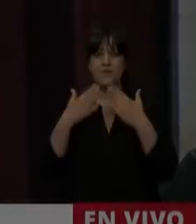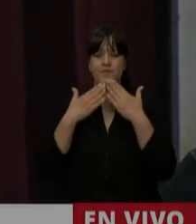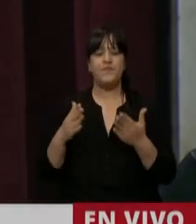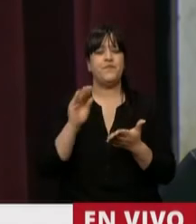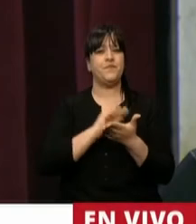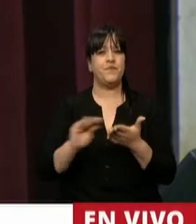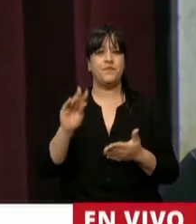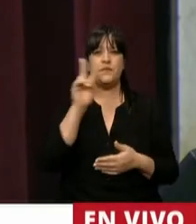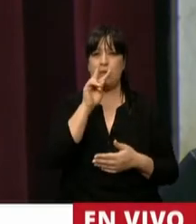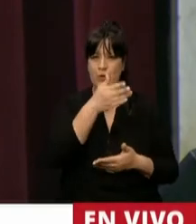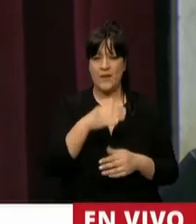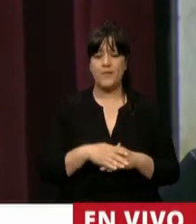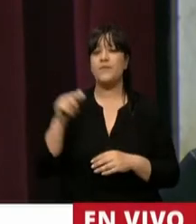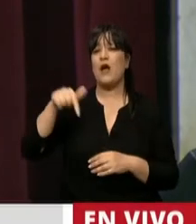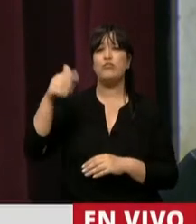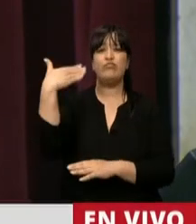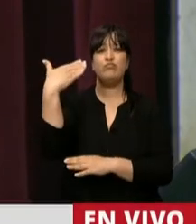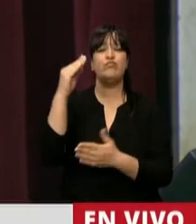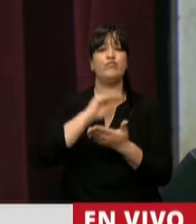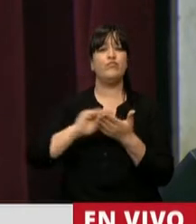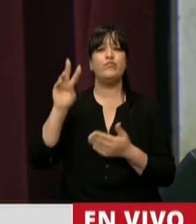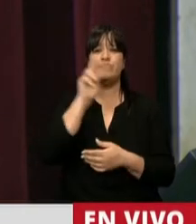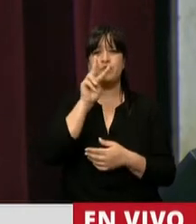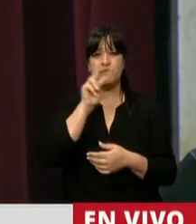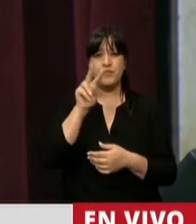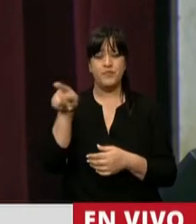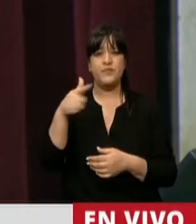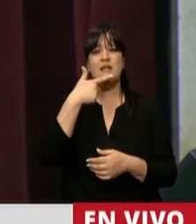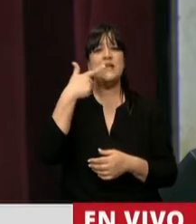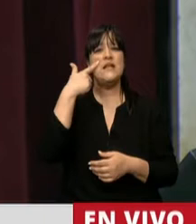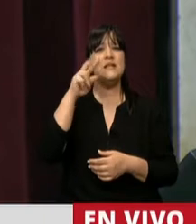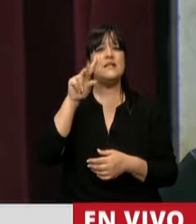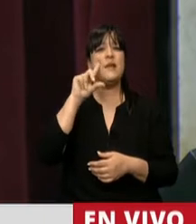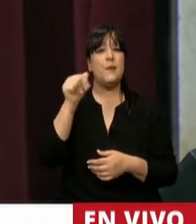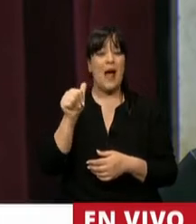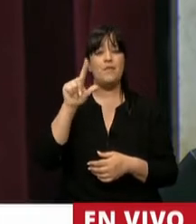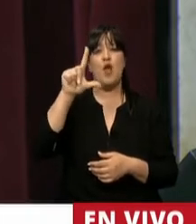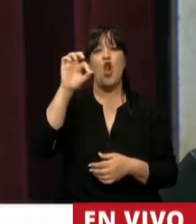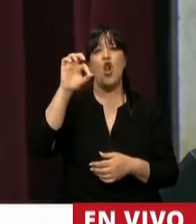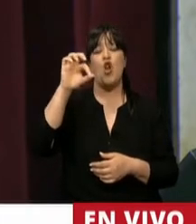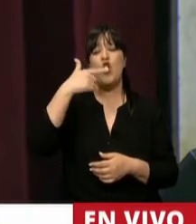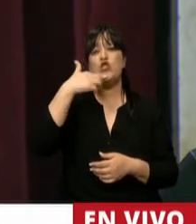Tiene la palabra la diputada Silvia Gabriela Lospenato.